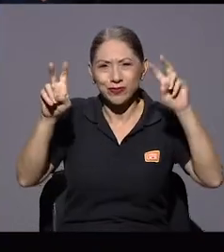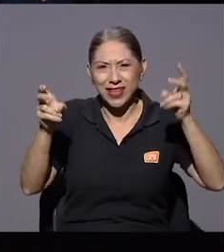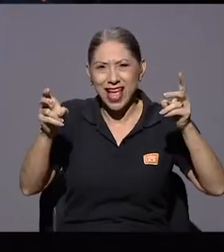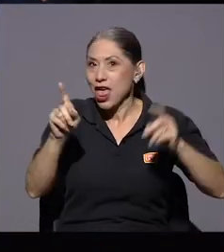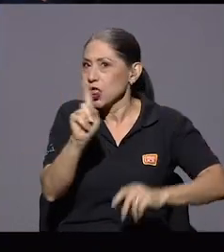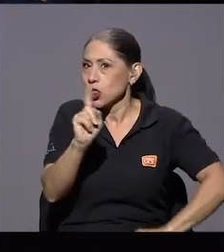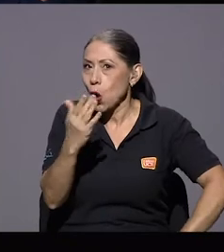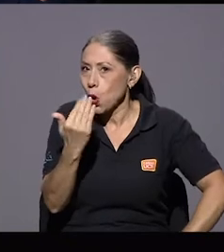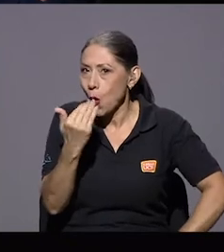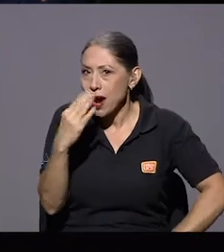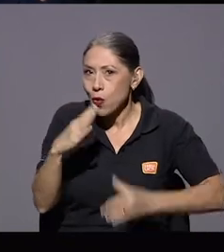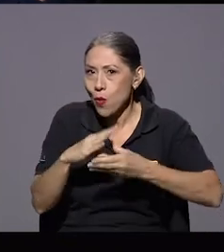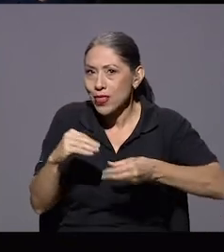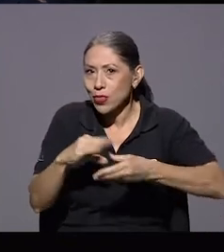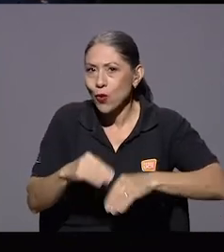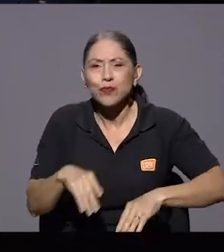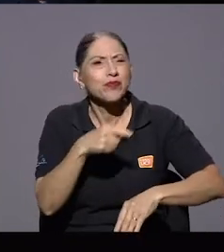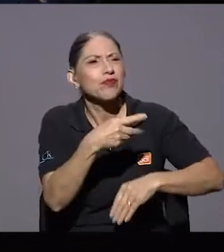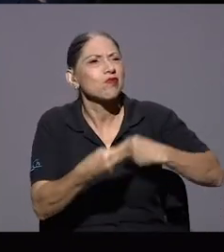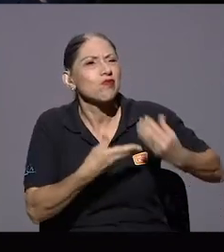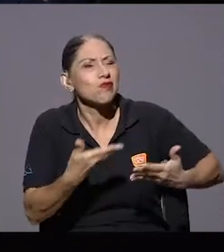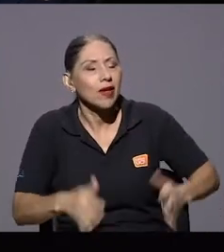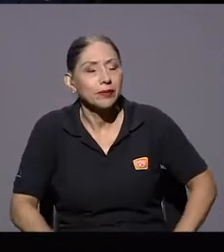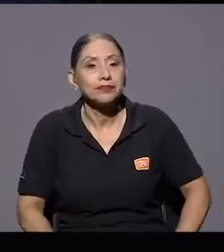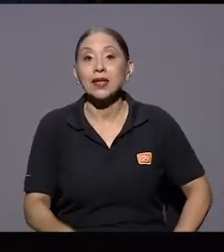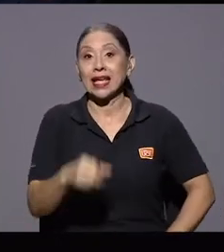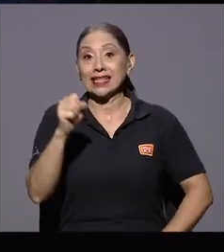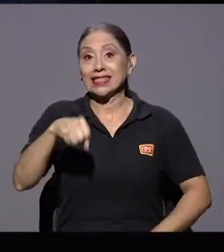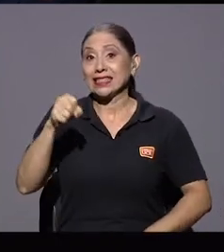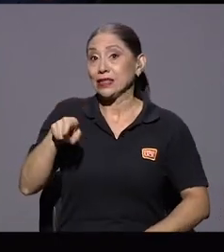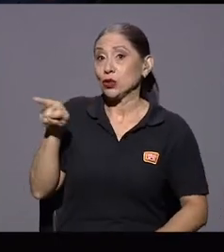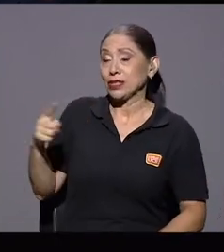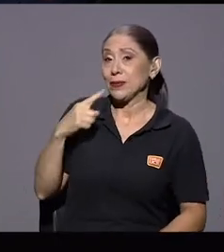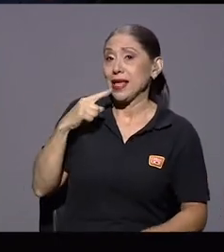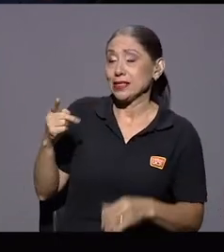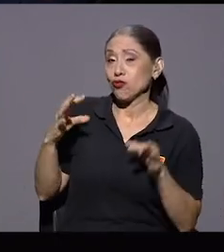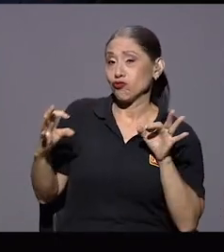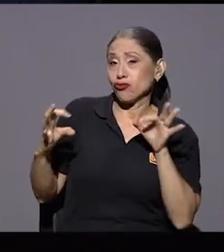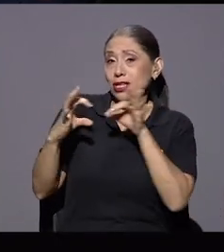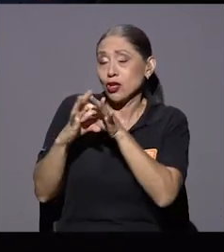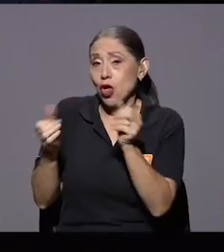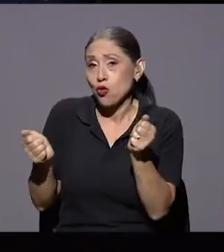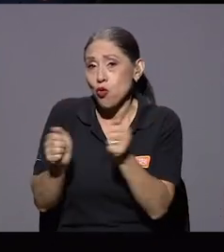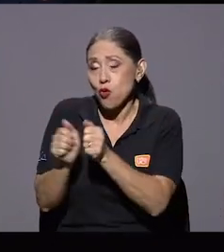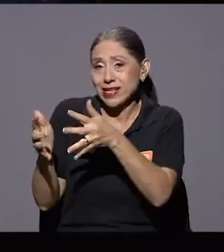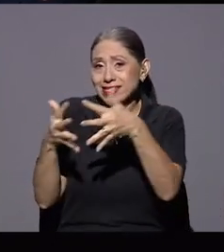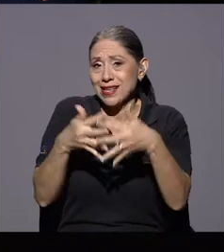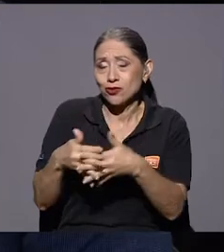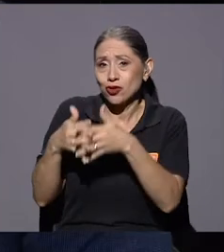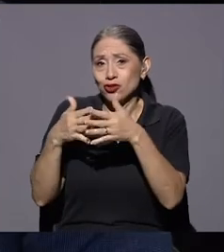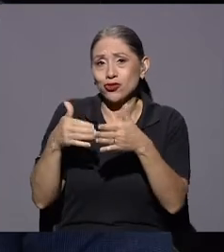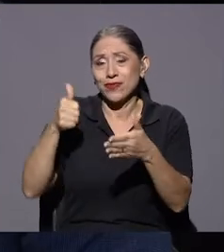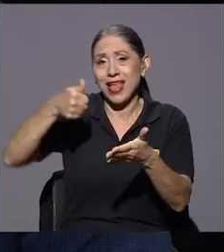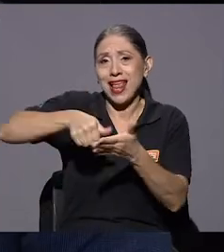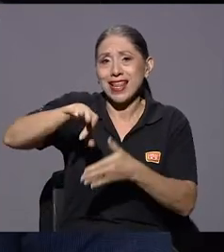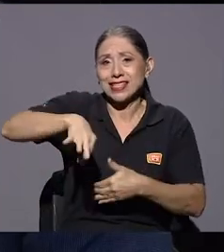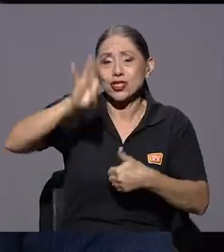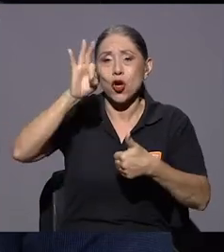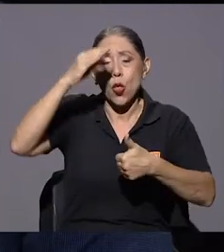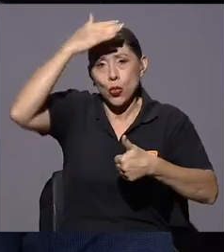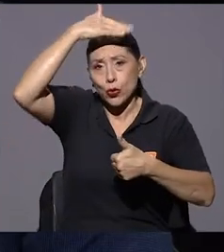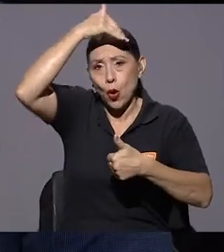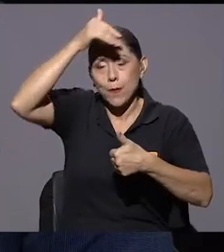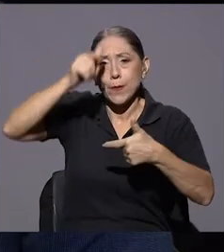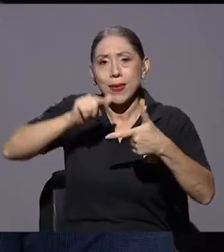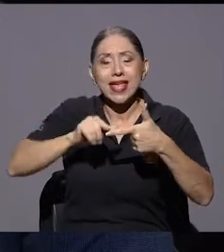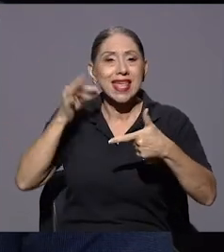alcances que tuvo si, bueno va muy en la línea de lo que vos mencionas de lo que pasó en los Estados Unidos en la elección de Donald Trump y